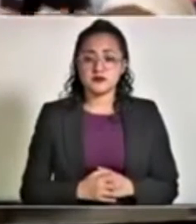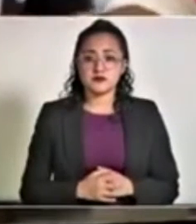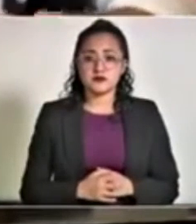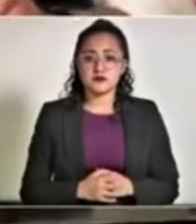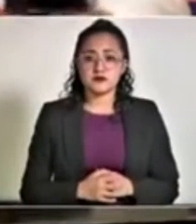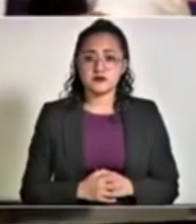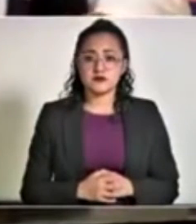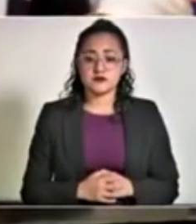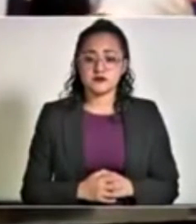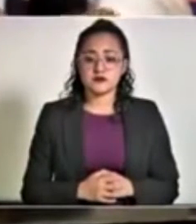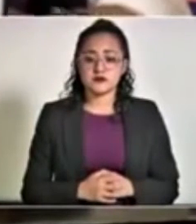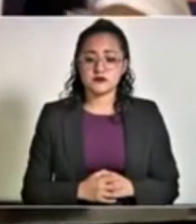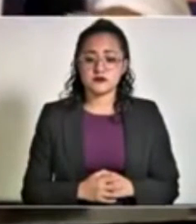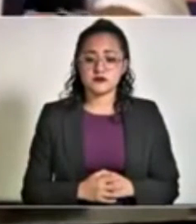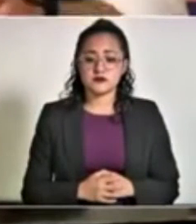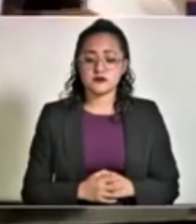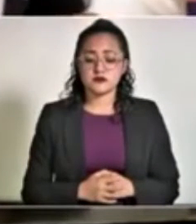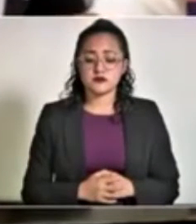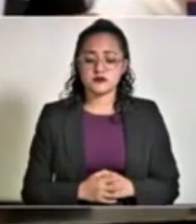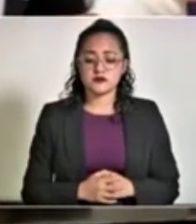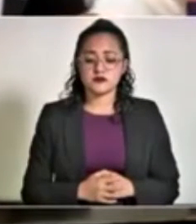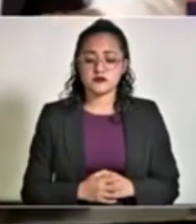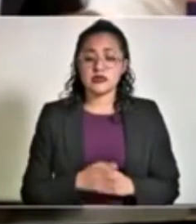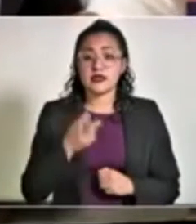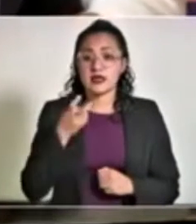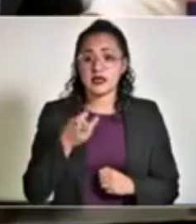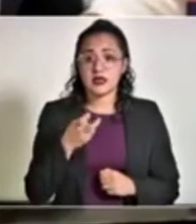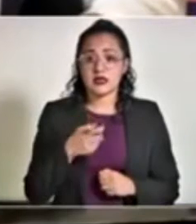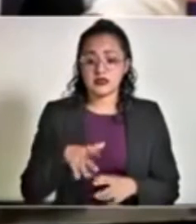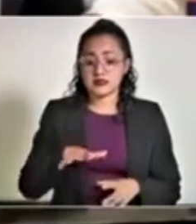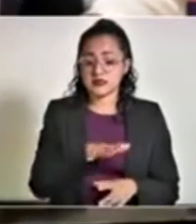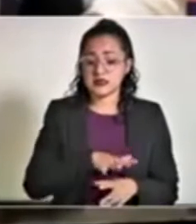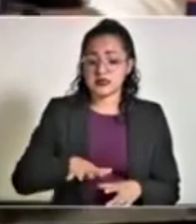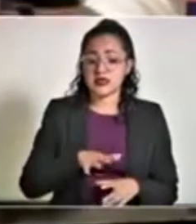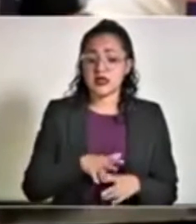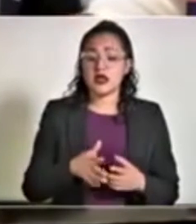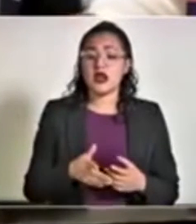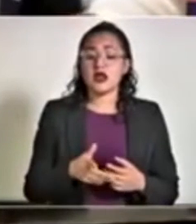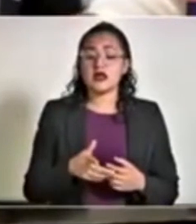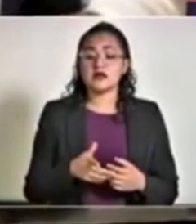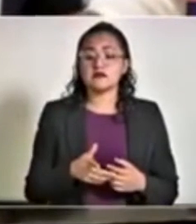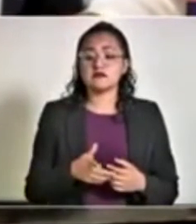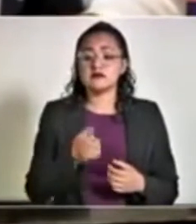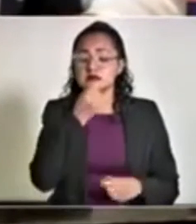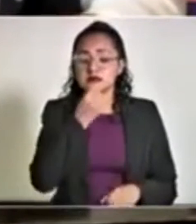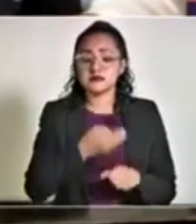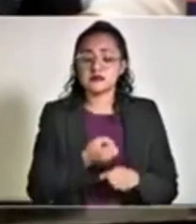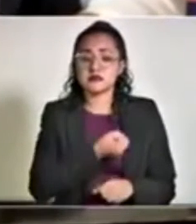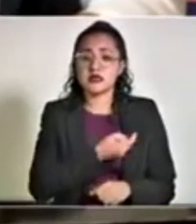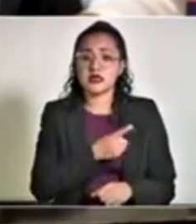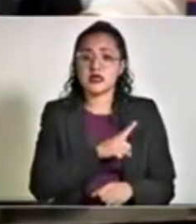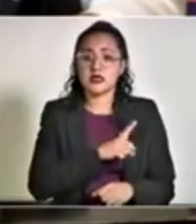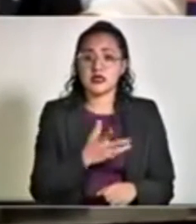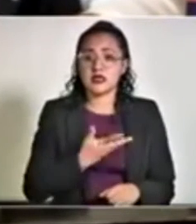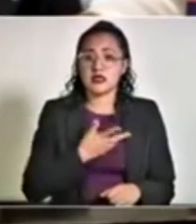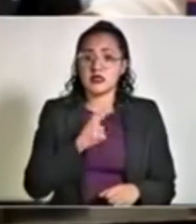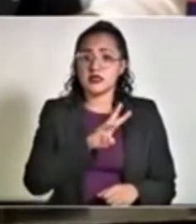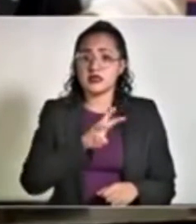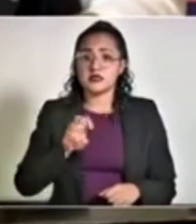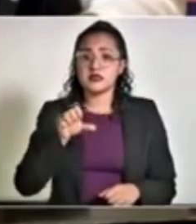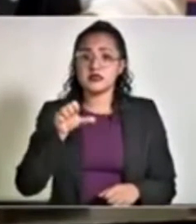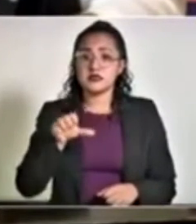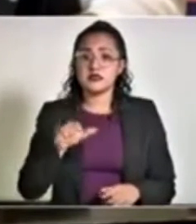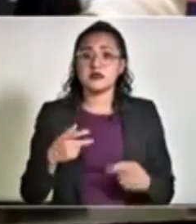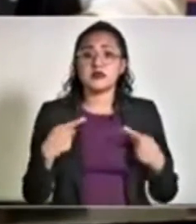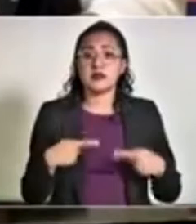Esto, en la red hospitalaria de los servicios de salud, tenemos 316